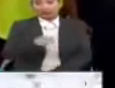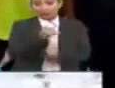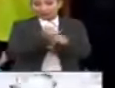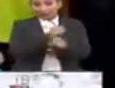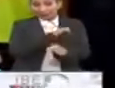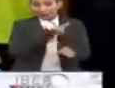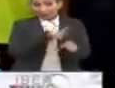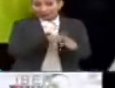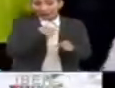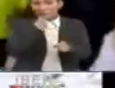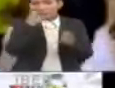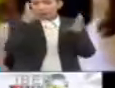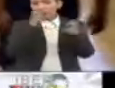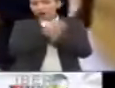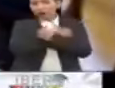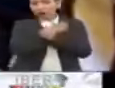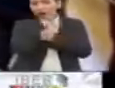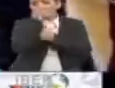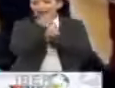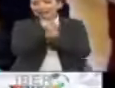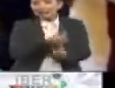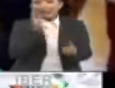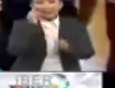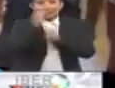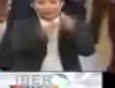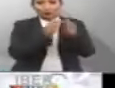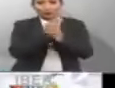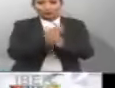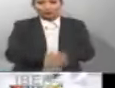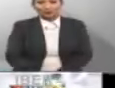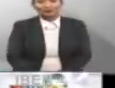reportaje especial hablaremos de la educación para las niñas del mundo.